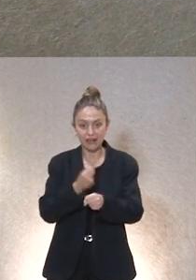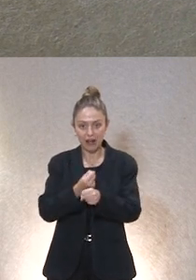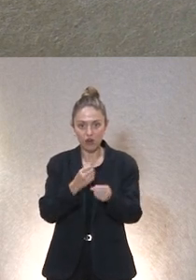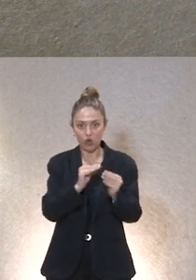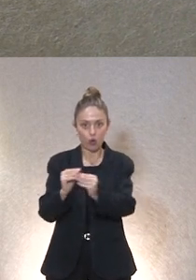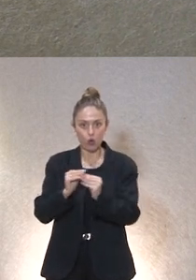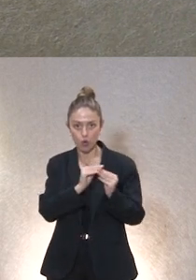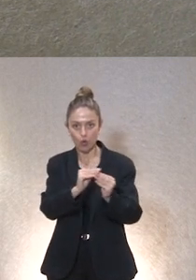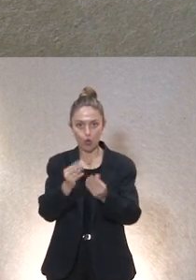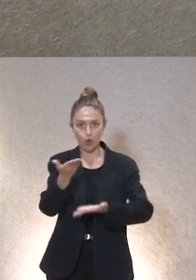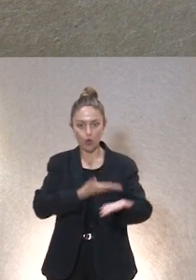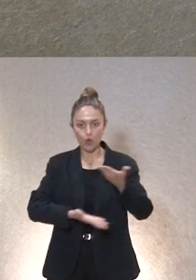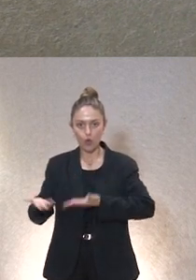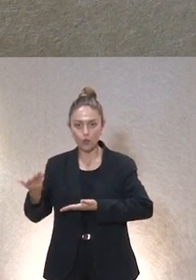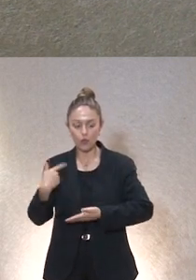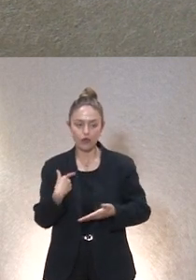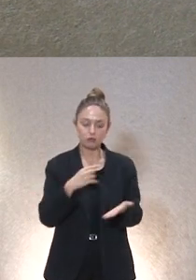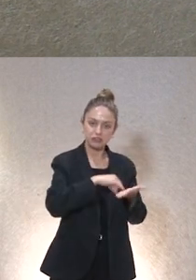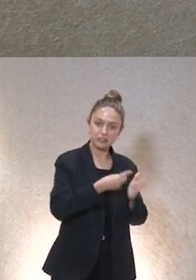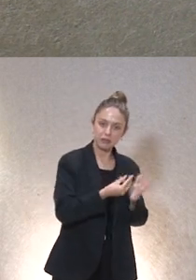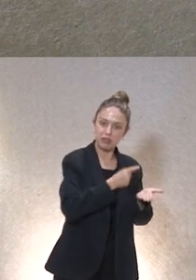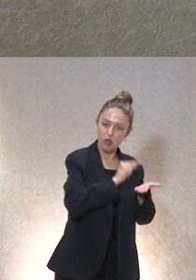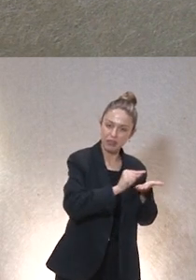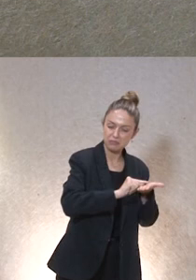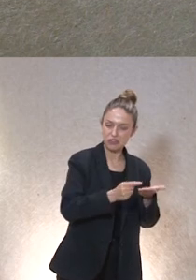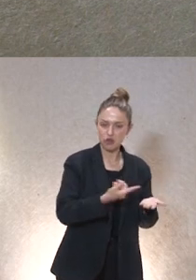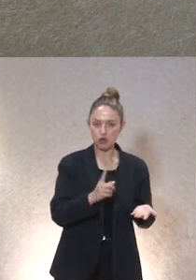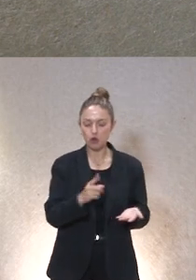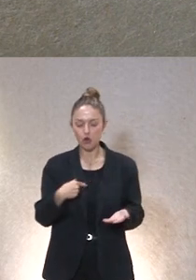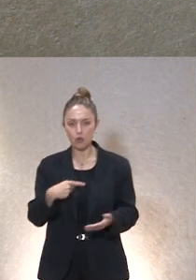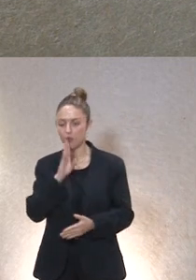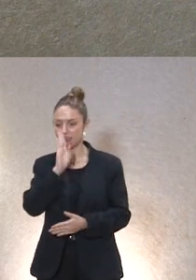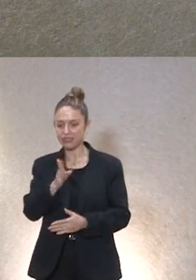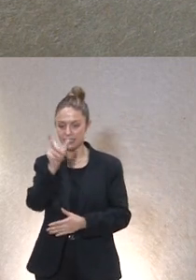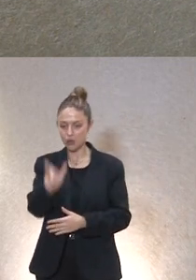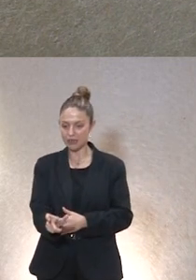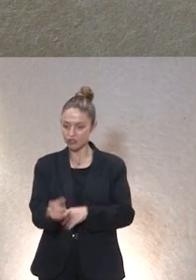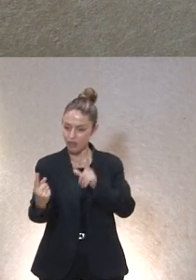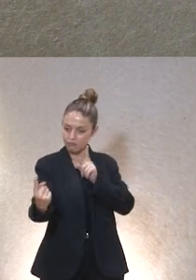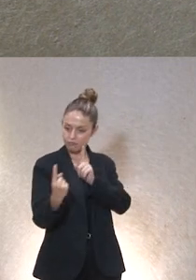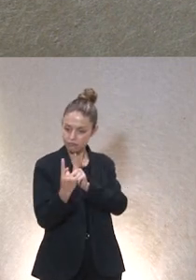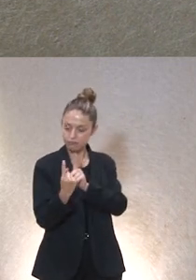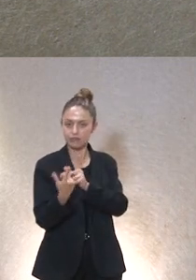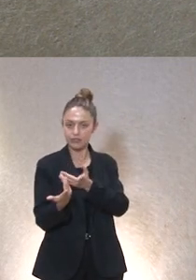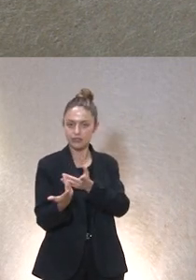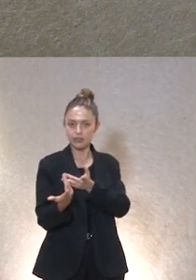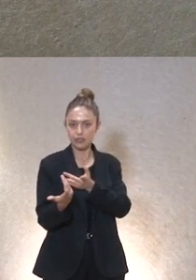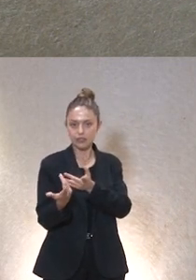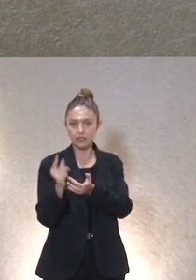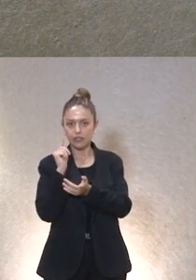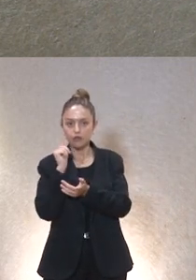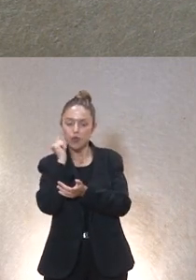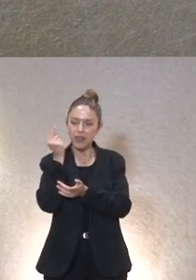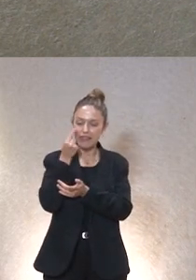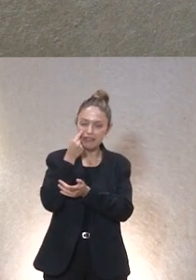¿no? no se hace en un despacho un técnico sino con los profesionales de atención directa con las propias personas ¿no? y entre todos se van identificando esas